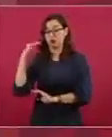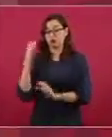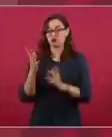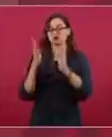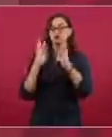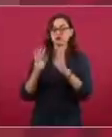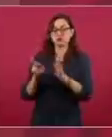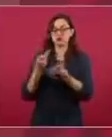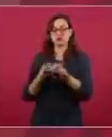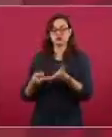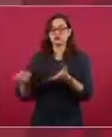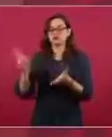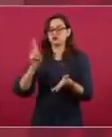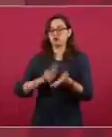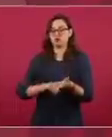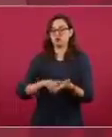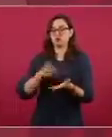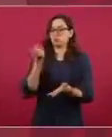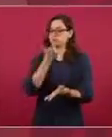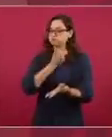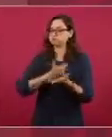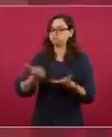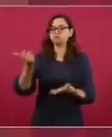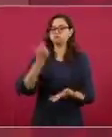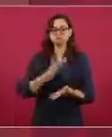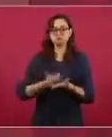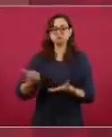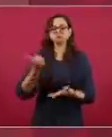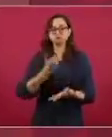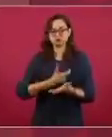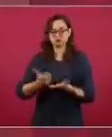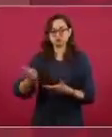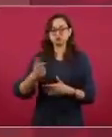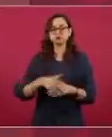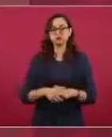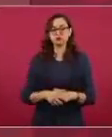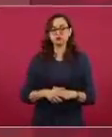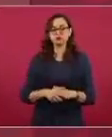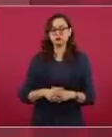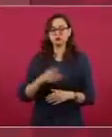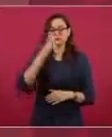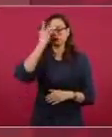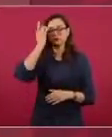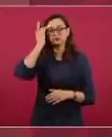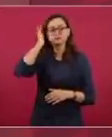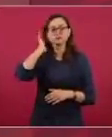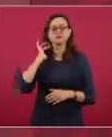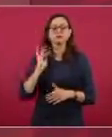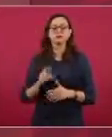las pensiones al doble para adultos mayores.